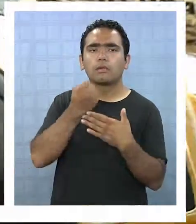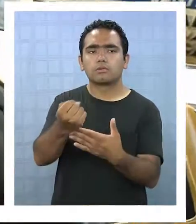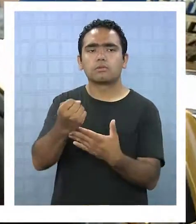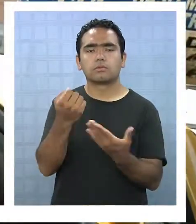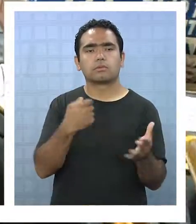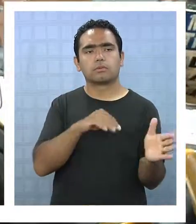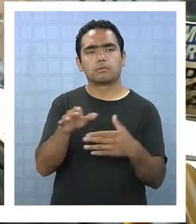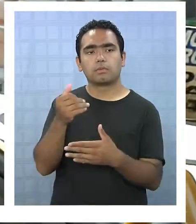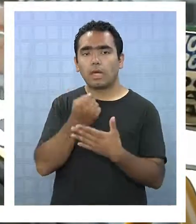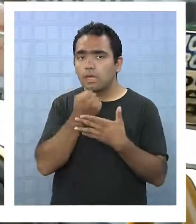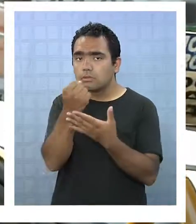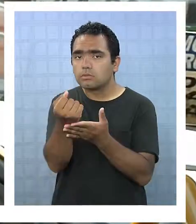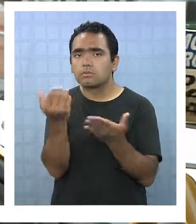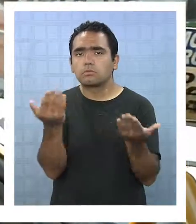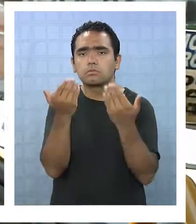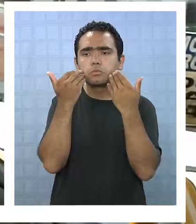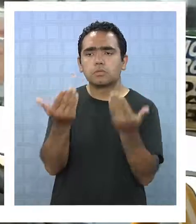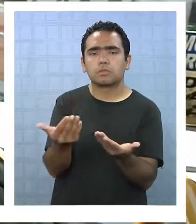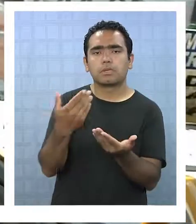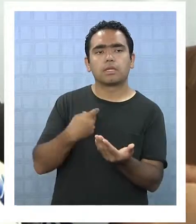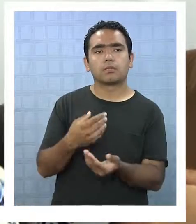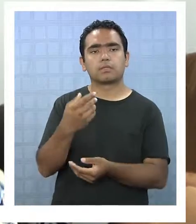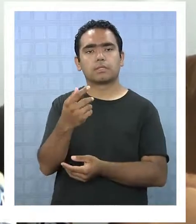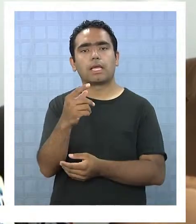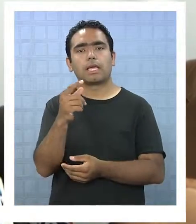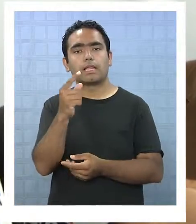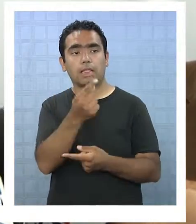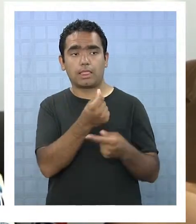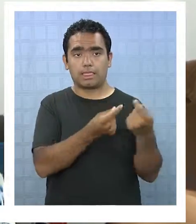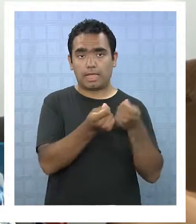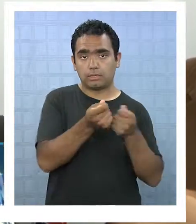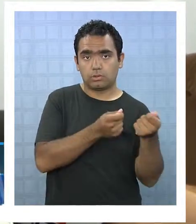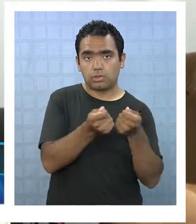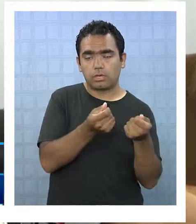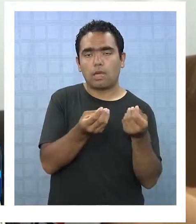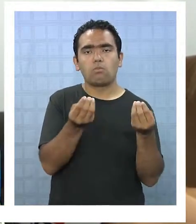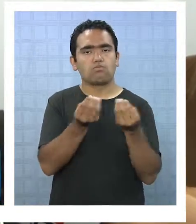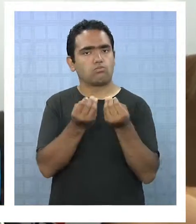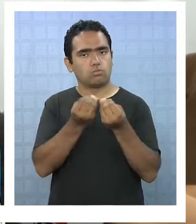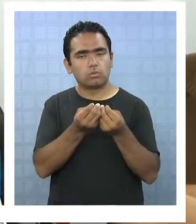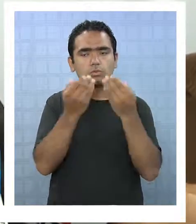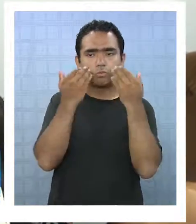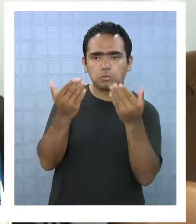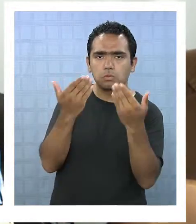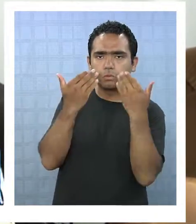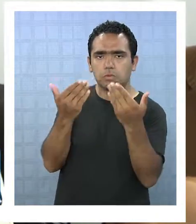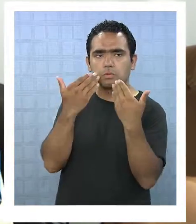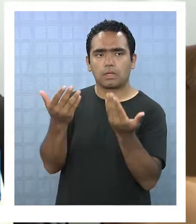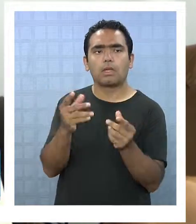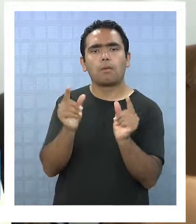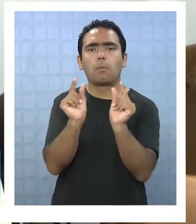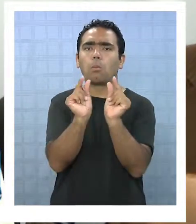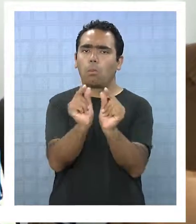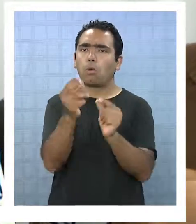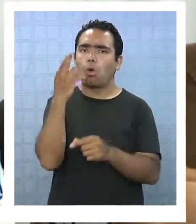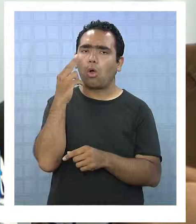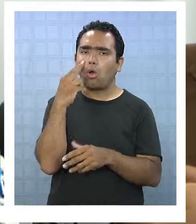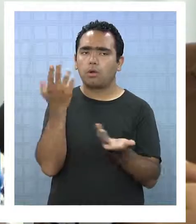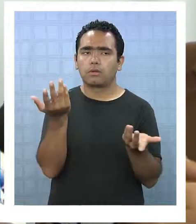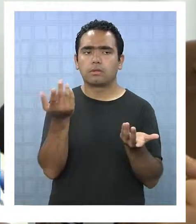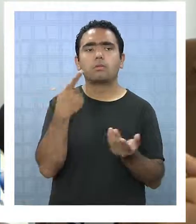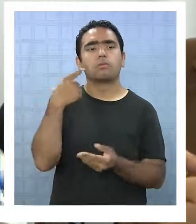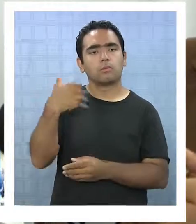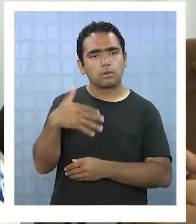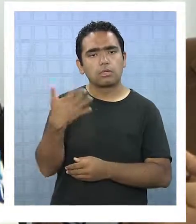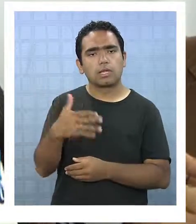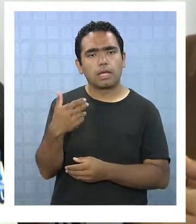beneficios y en ese contexto la tesorería paga muchos beneficios que a veces son poco promocionados por eso es